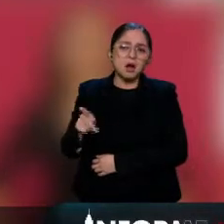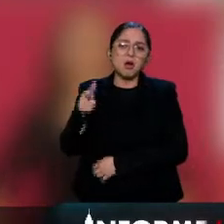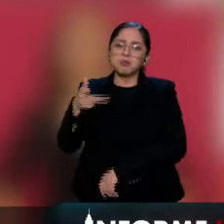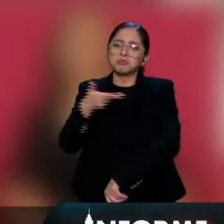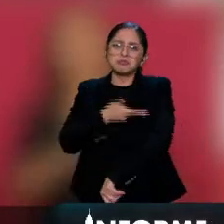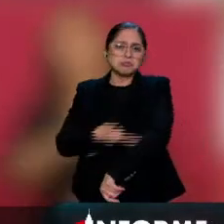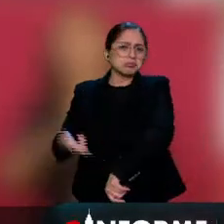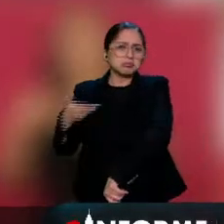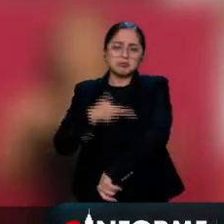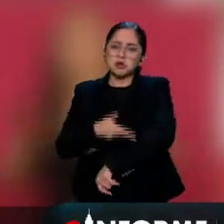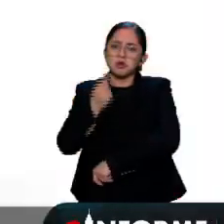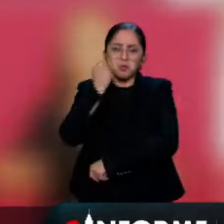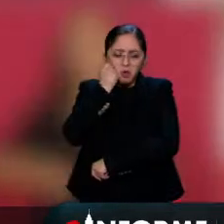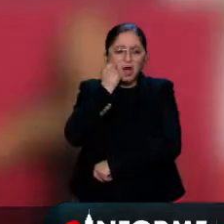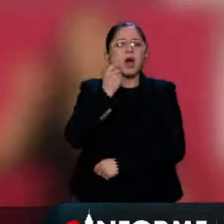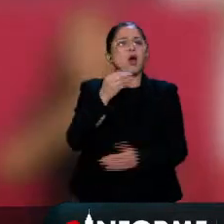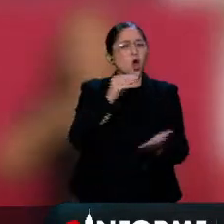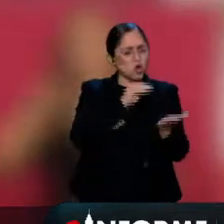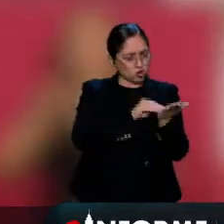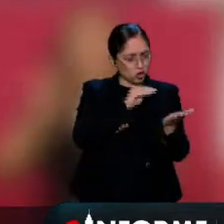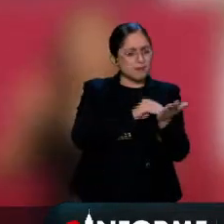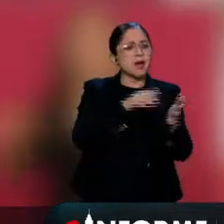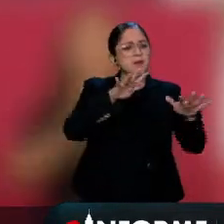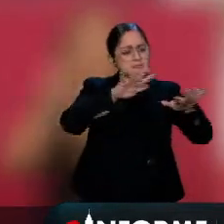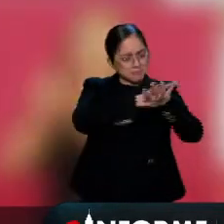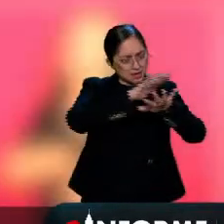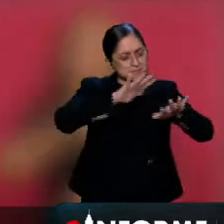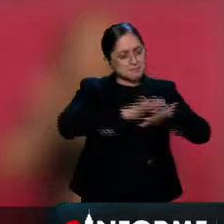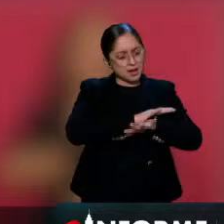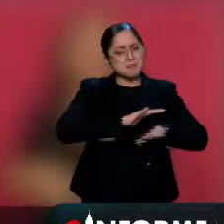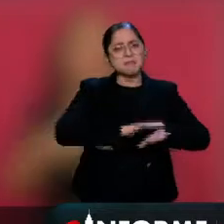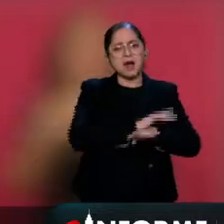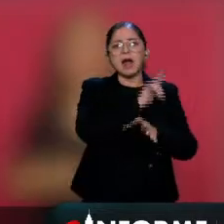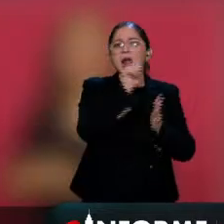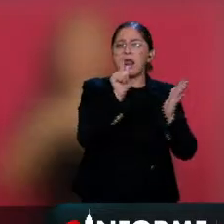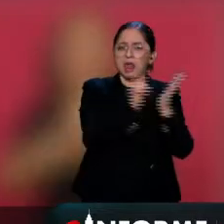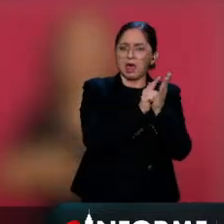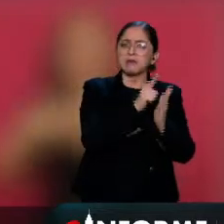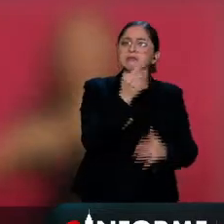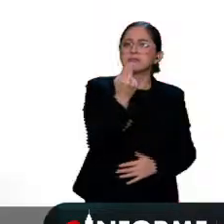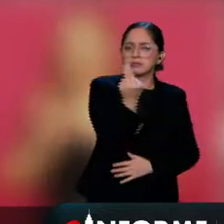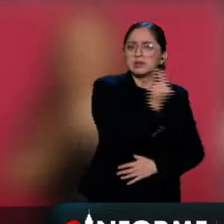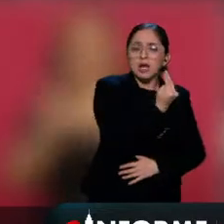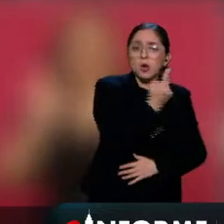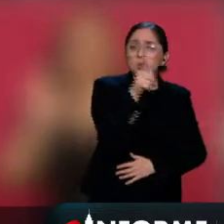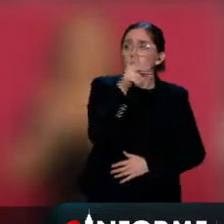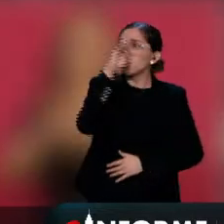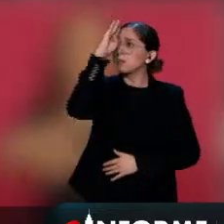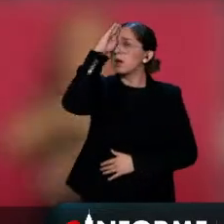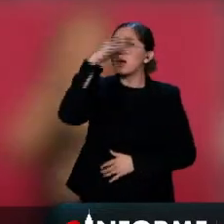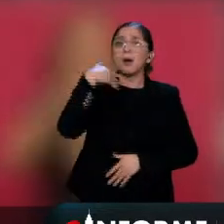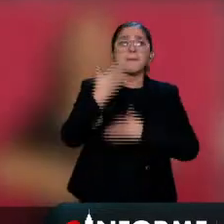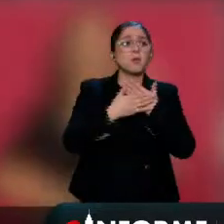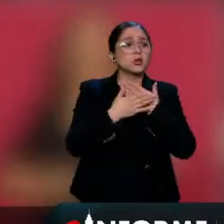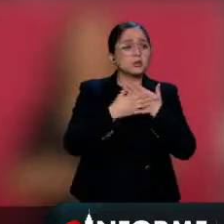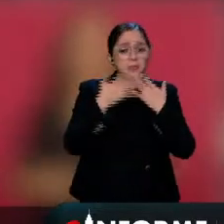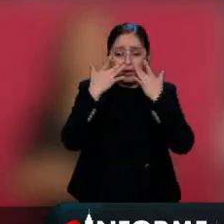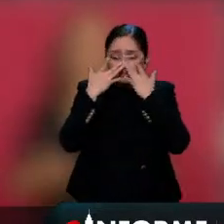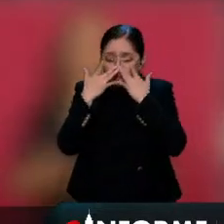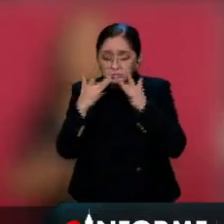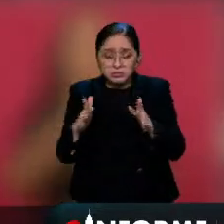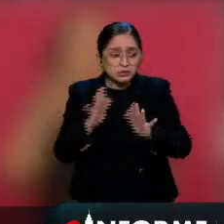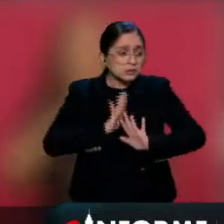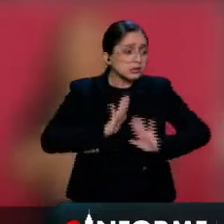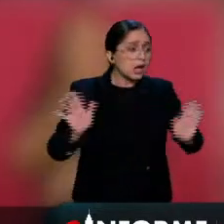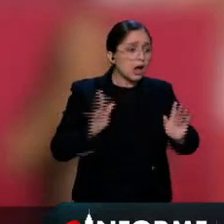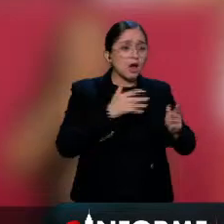reforma constitucional, pero sí hacen falta estos cambios. Y no quiero que se nos quede nada. Y entre más pronto